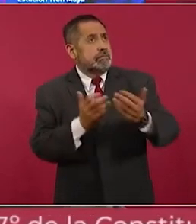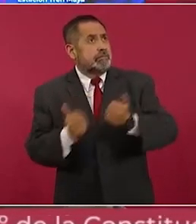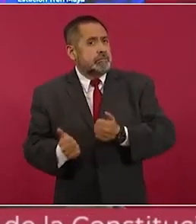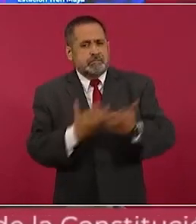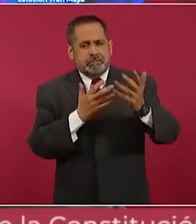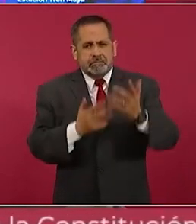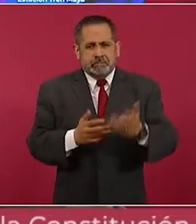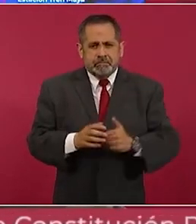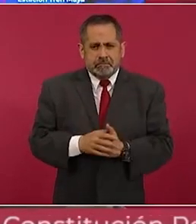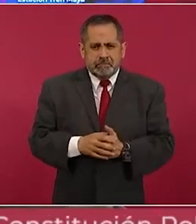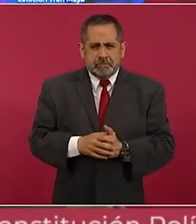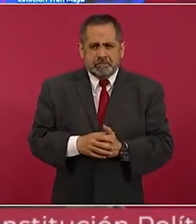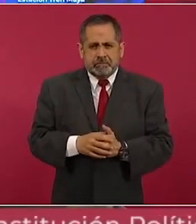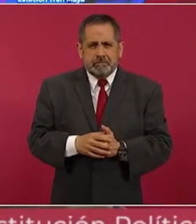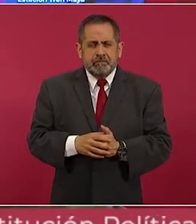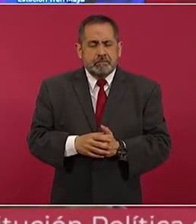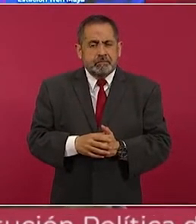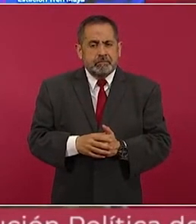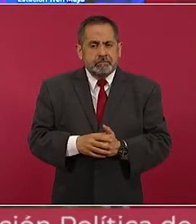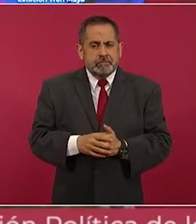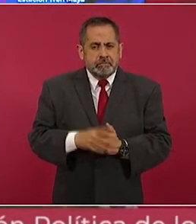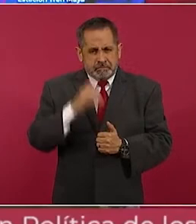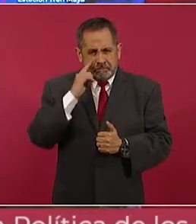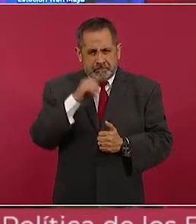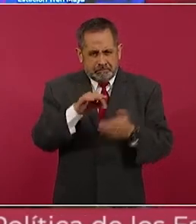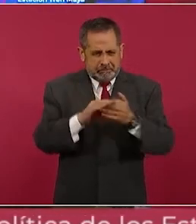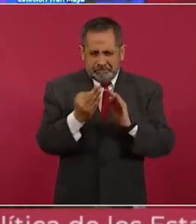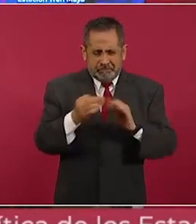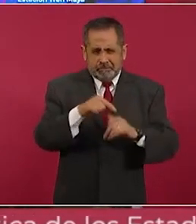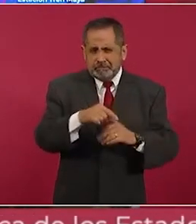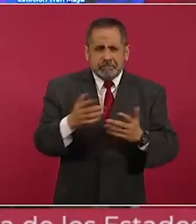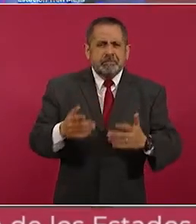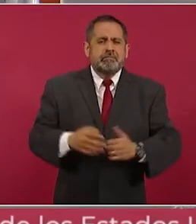aquí junto al paraíso este.